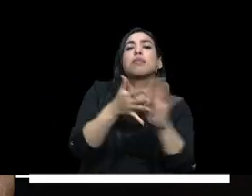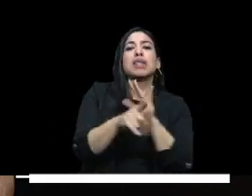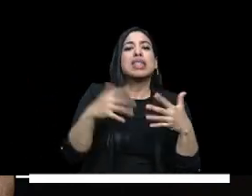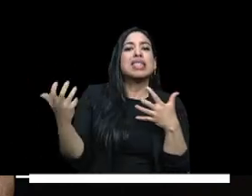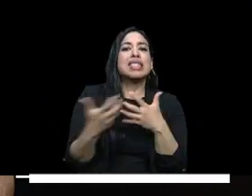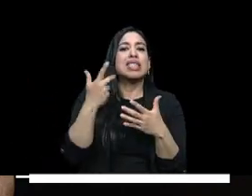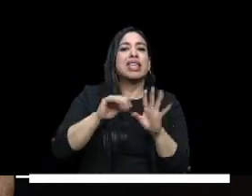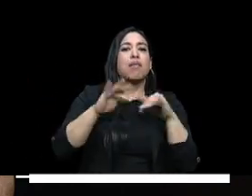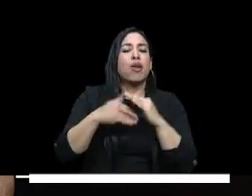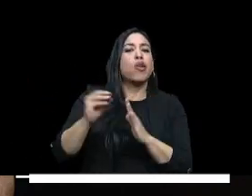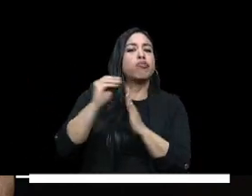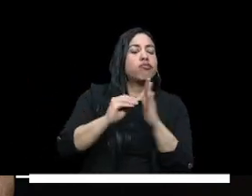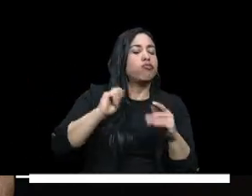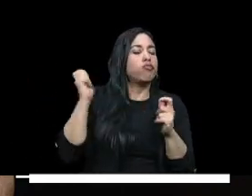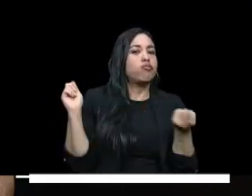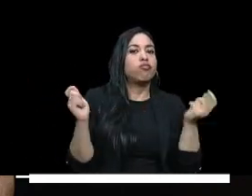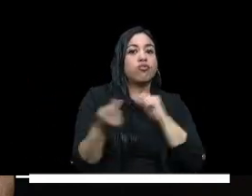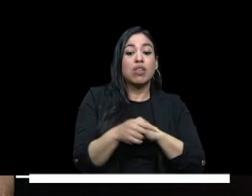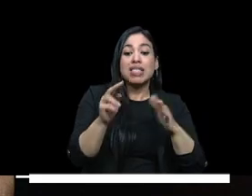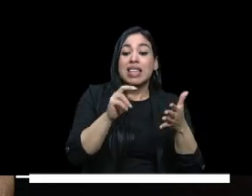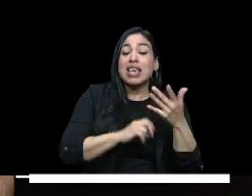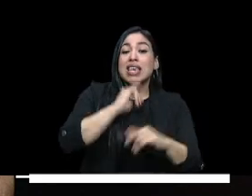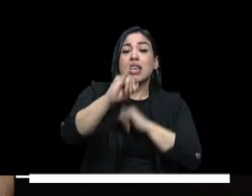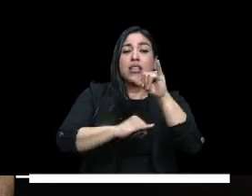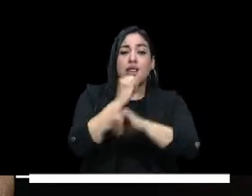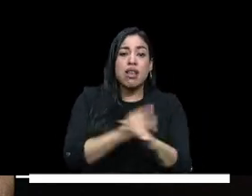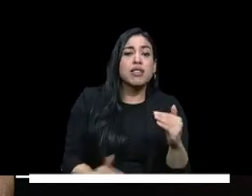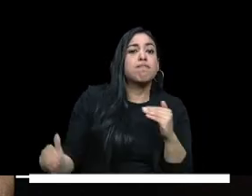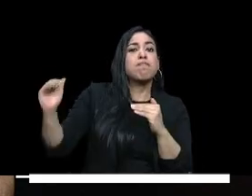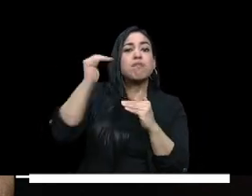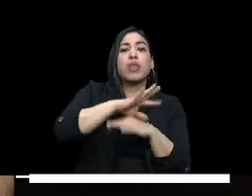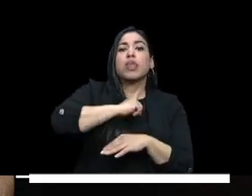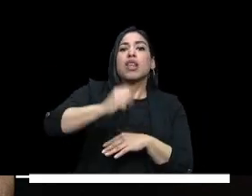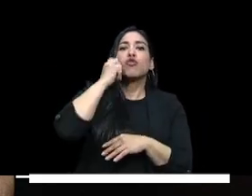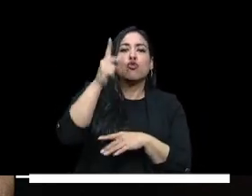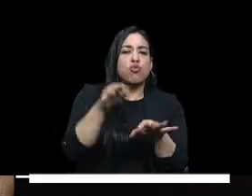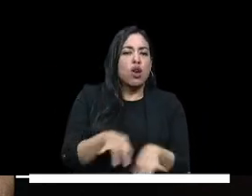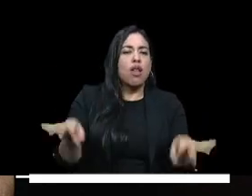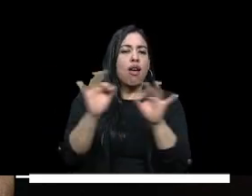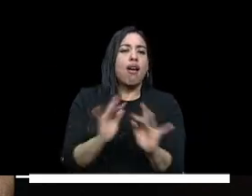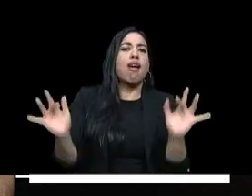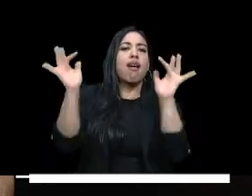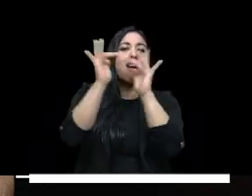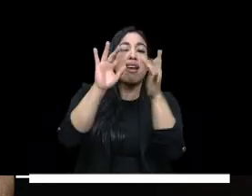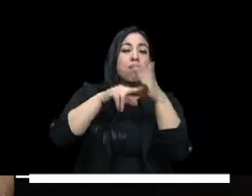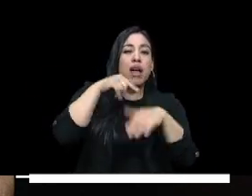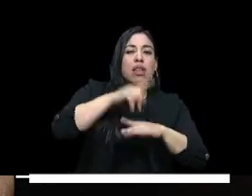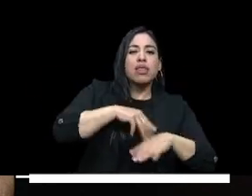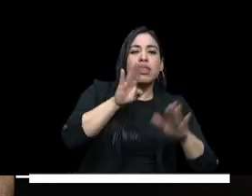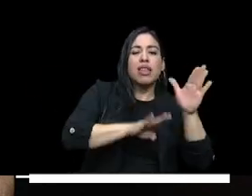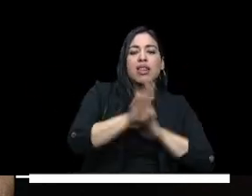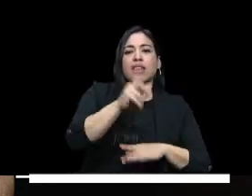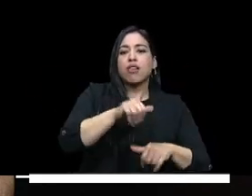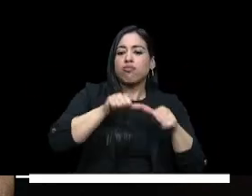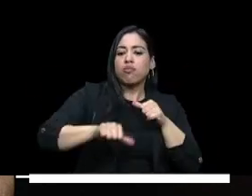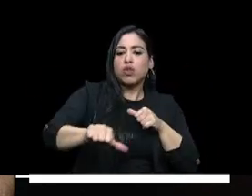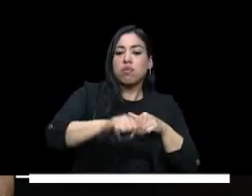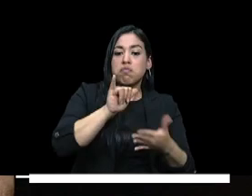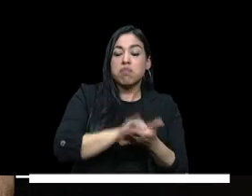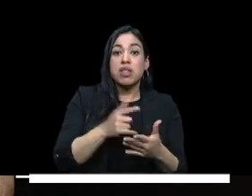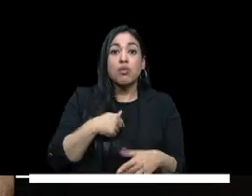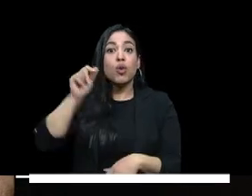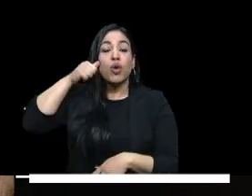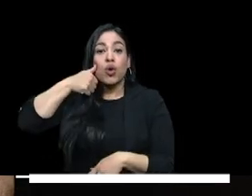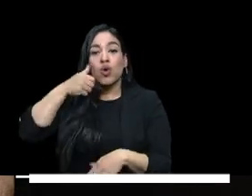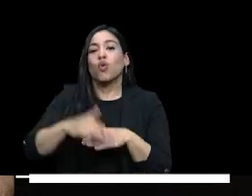el sistema educativo colombiano a los estándares internacionales y derechos humanos la apuesta de desarrollo sostenible recuerden que hay